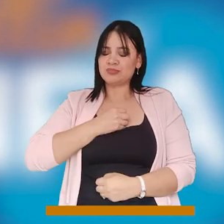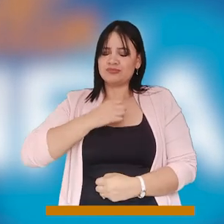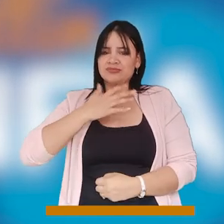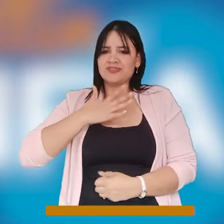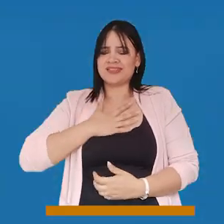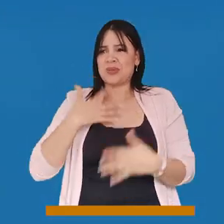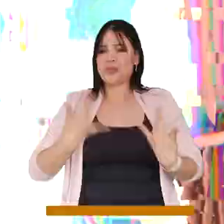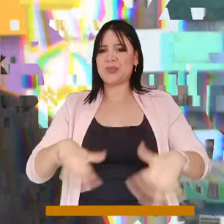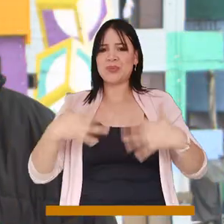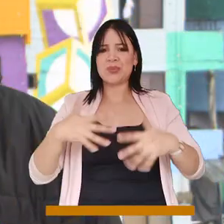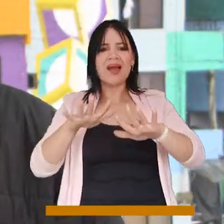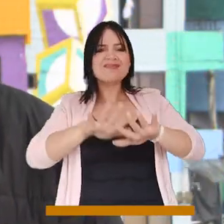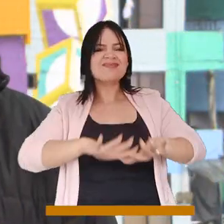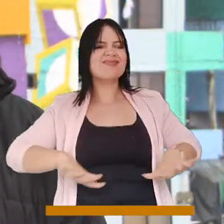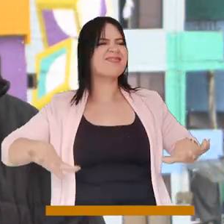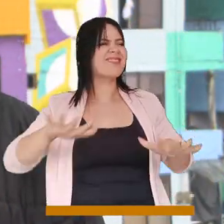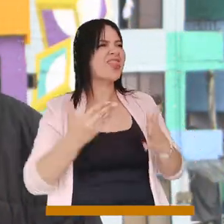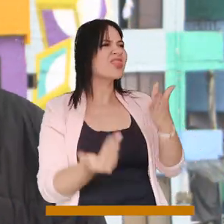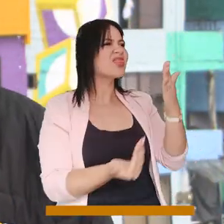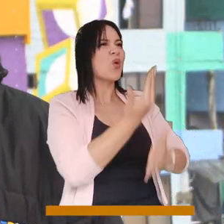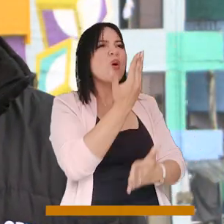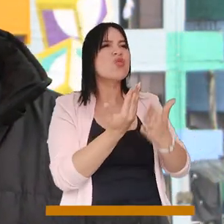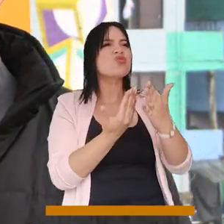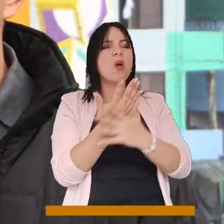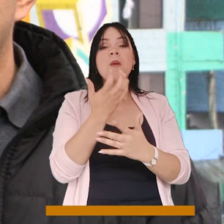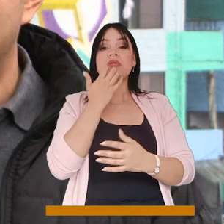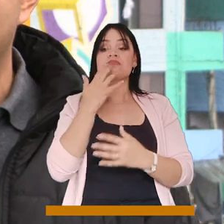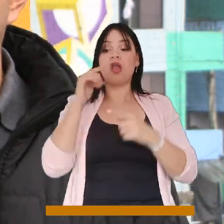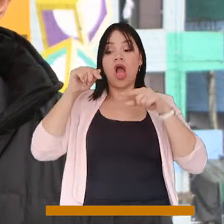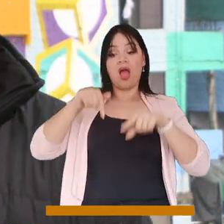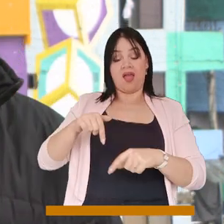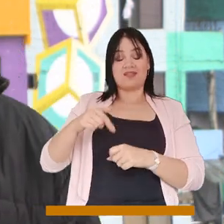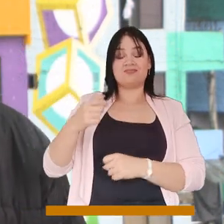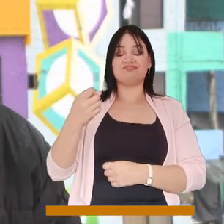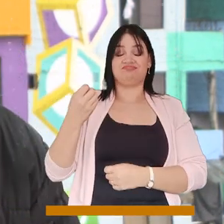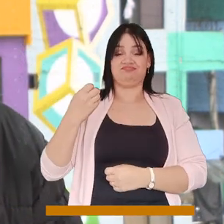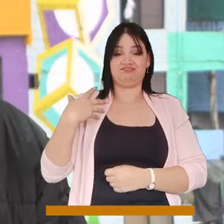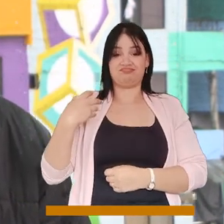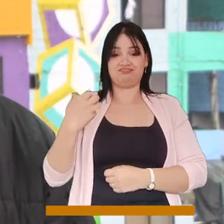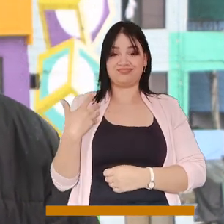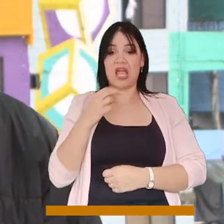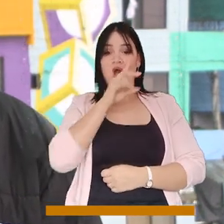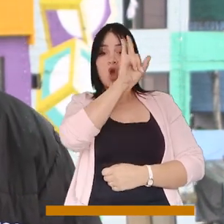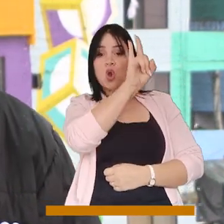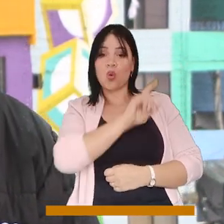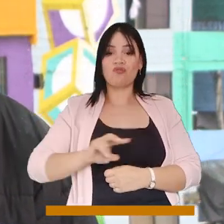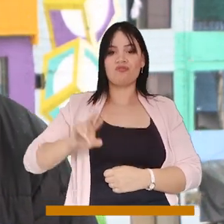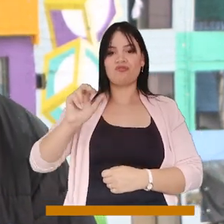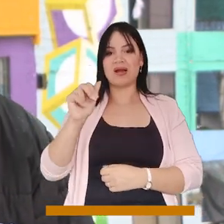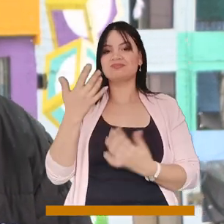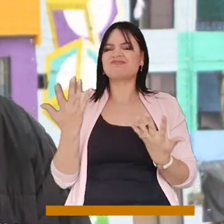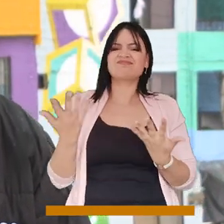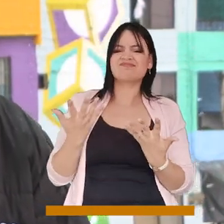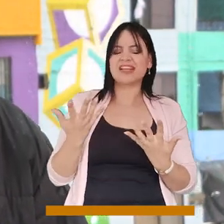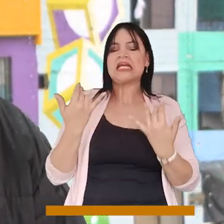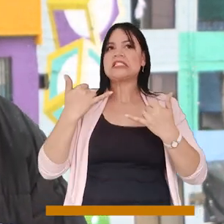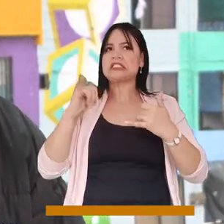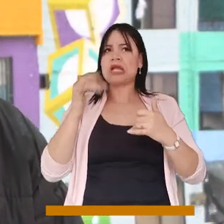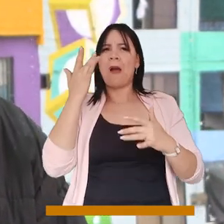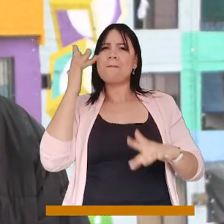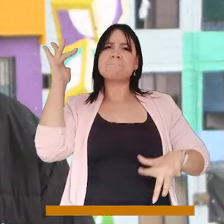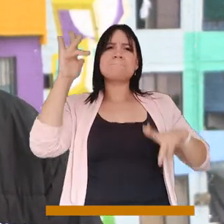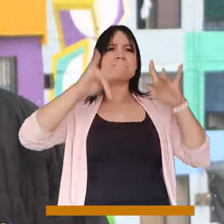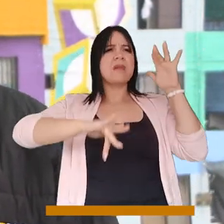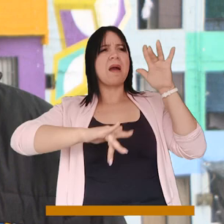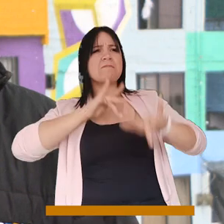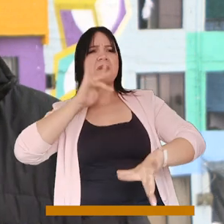para nuevos sectores del territorio. Por ejemplo, estamos aquí en Manrique, en la Uva de la Armonía, un espacio que en último tiempo se ha convertido en un centro muy